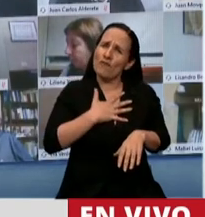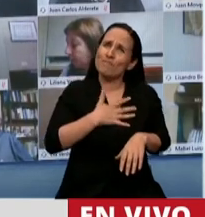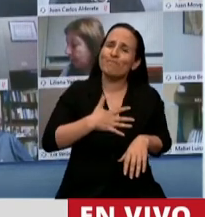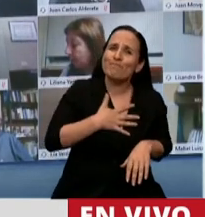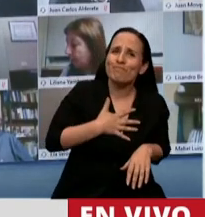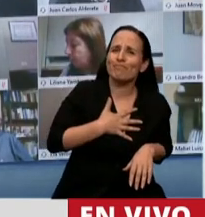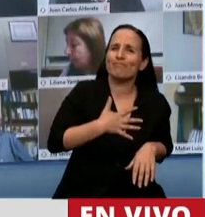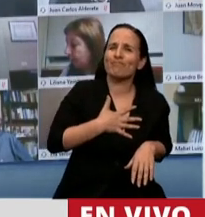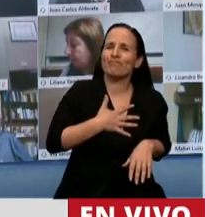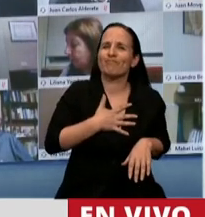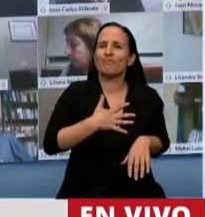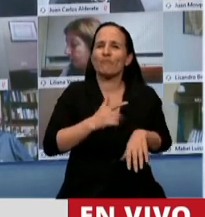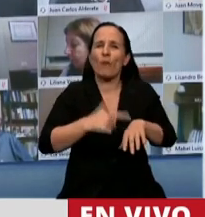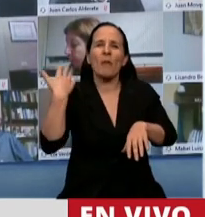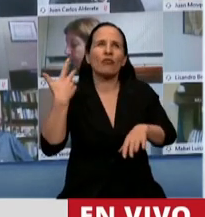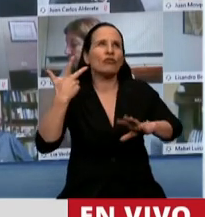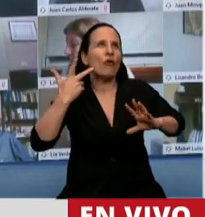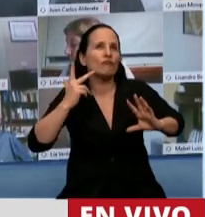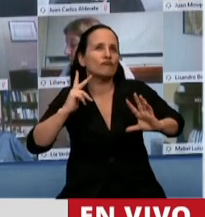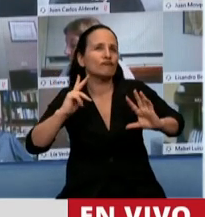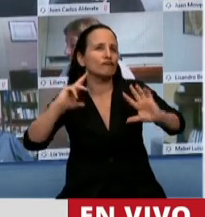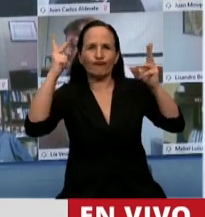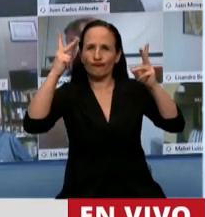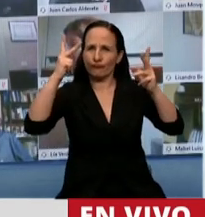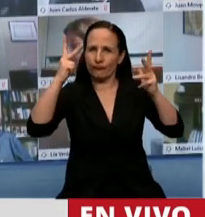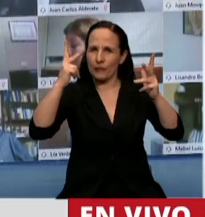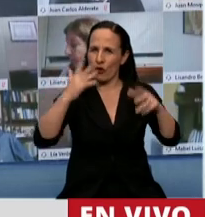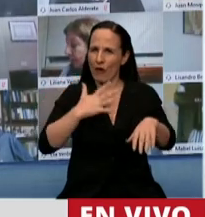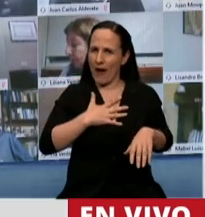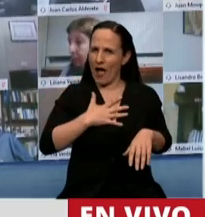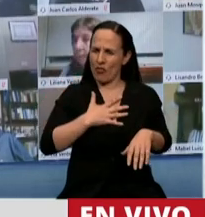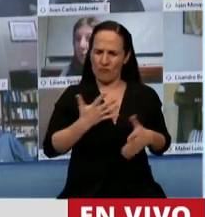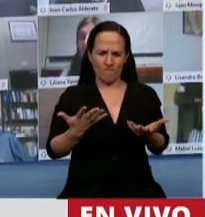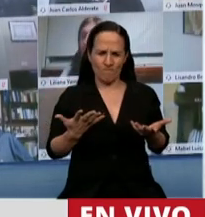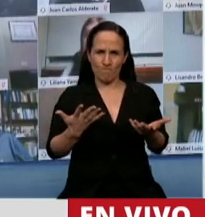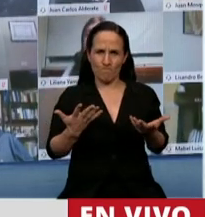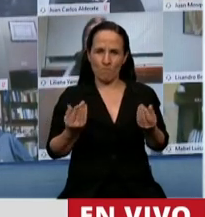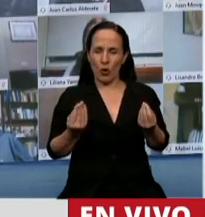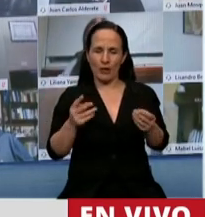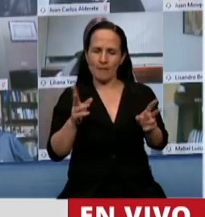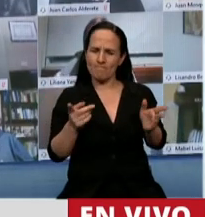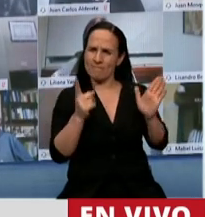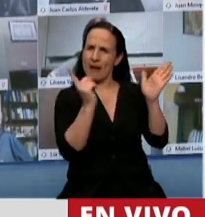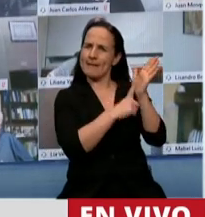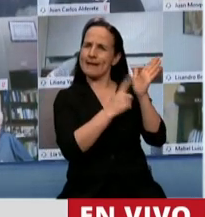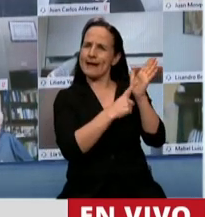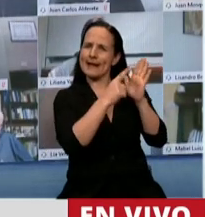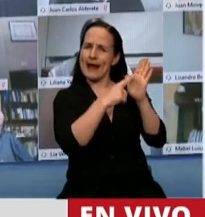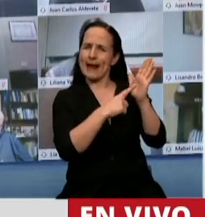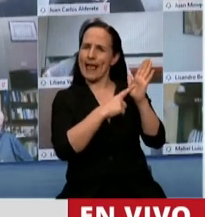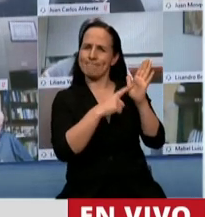enojado porque entendía que se estaban vulnerando las reglas de juego.